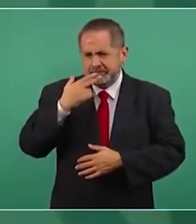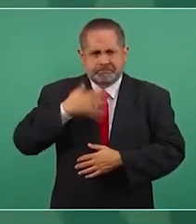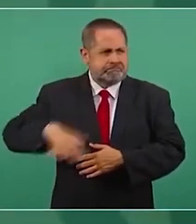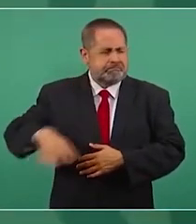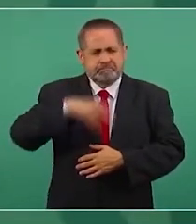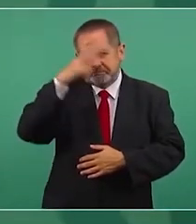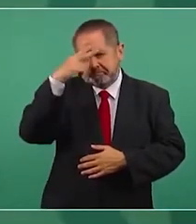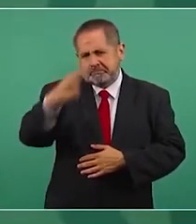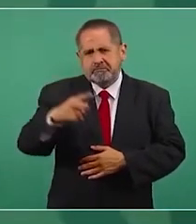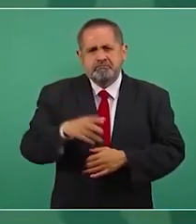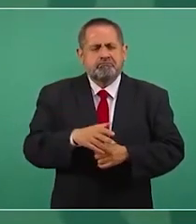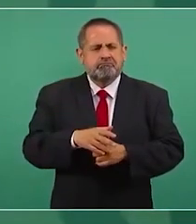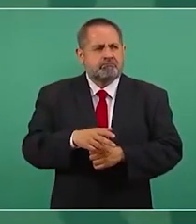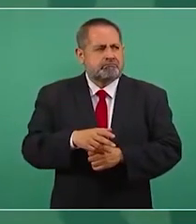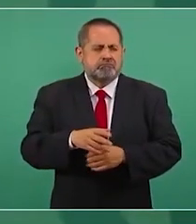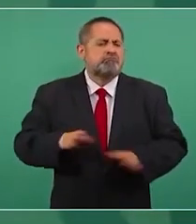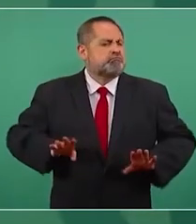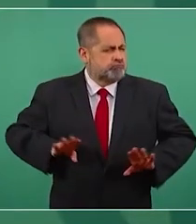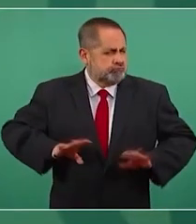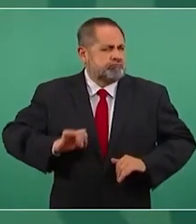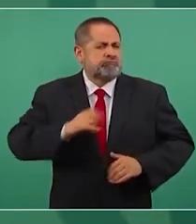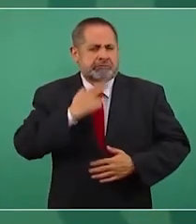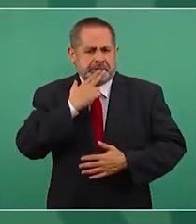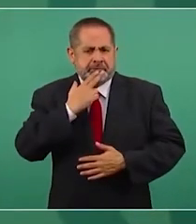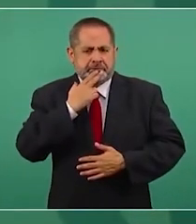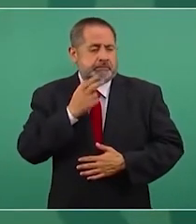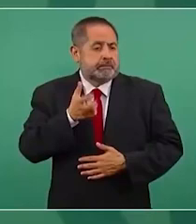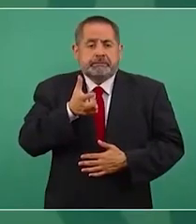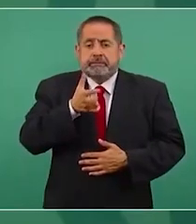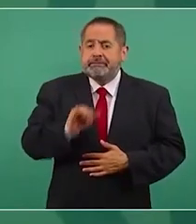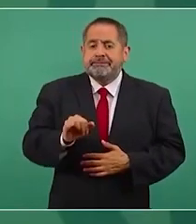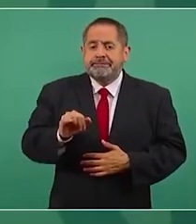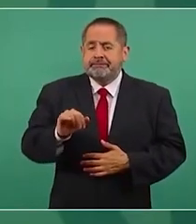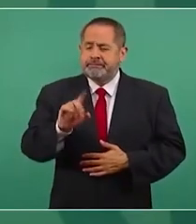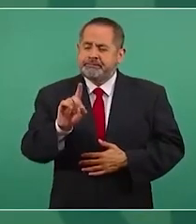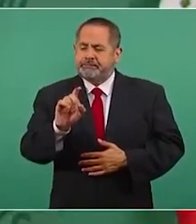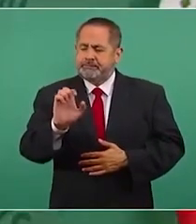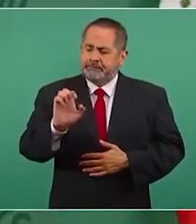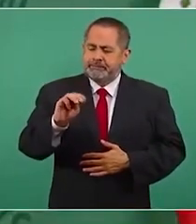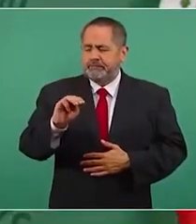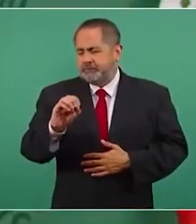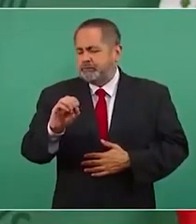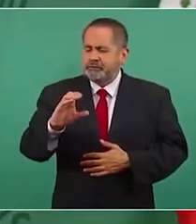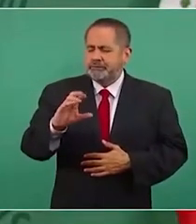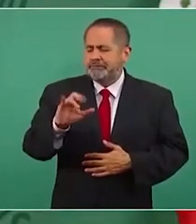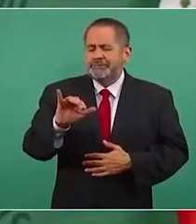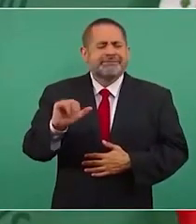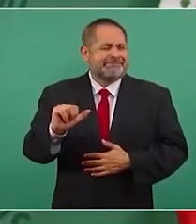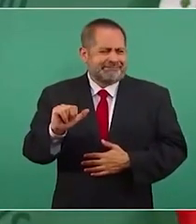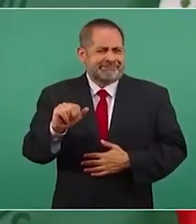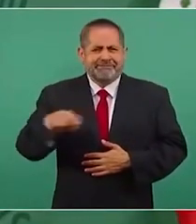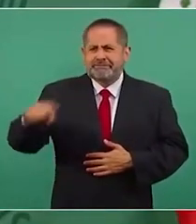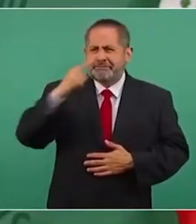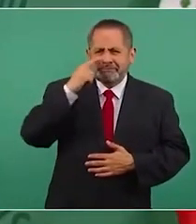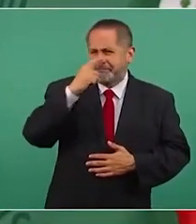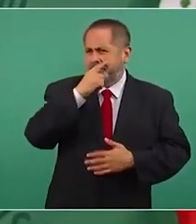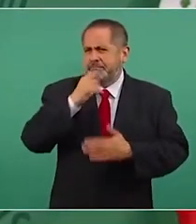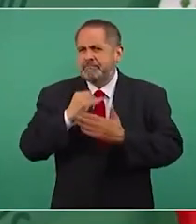muy conveniente así es la democracia cuando hablan de que se polariza